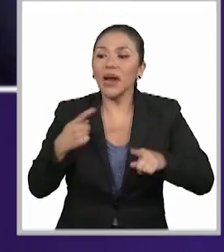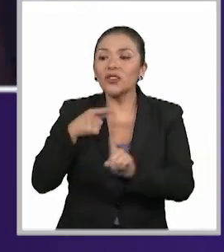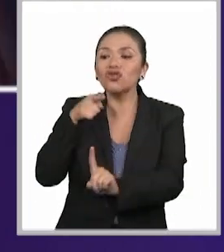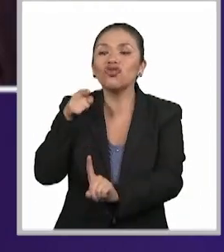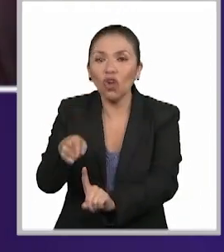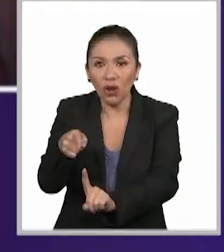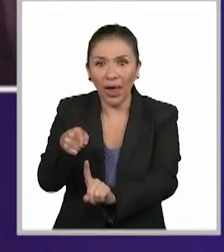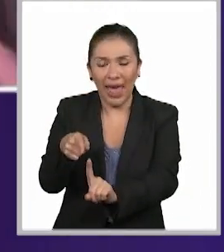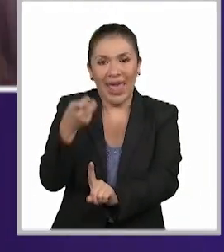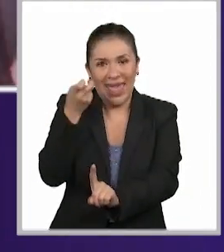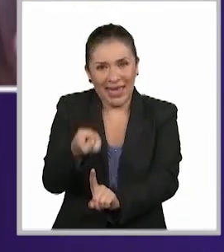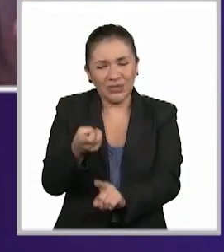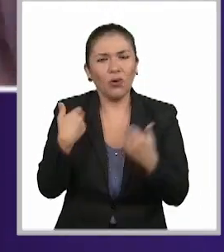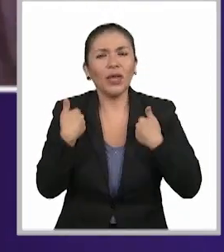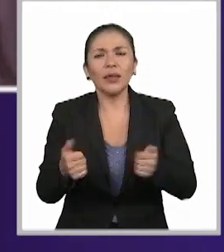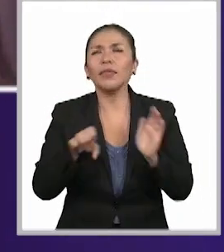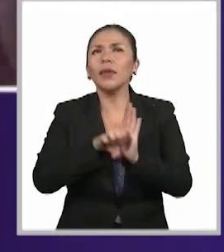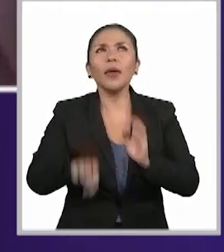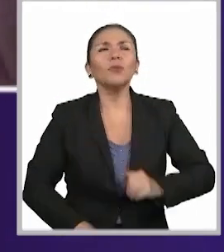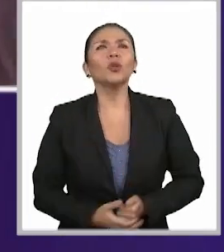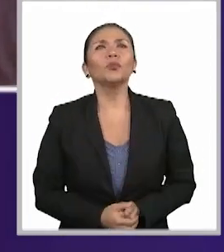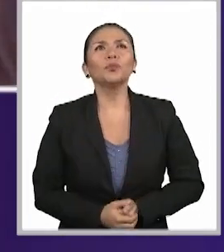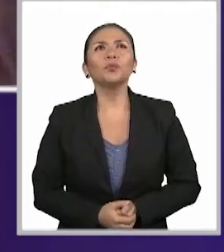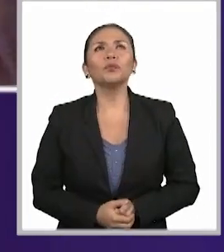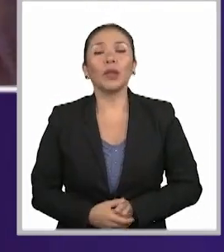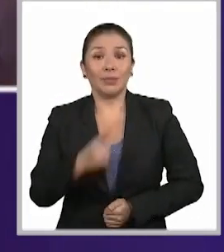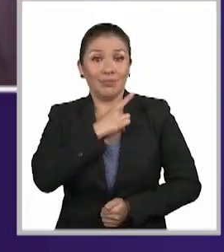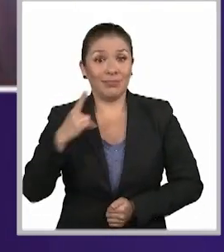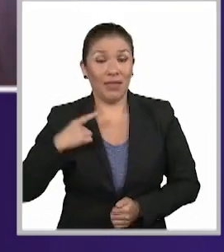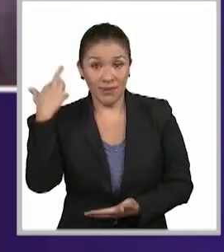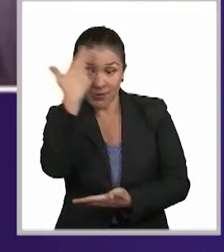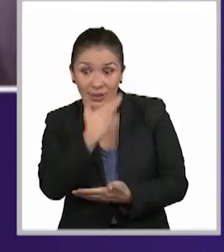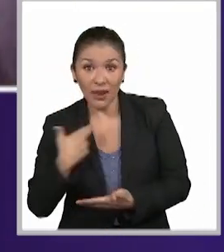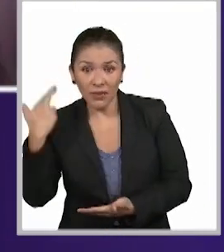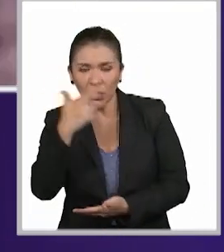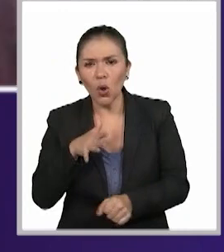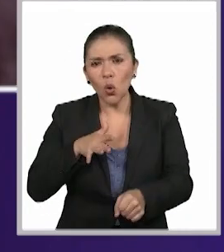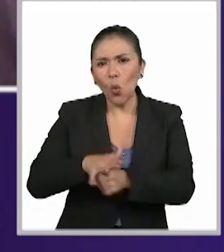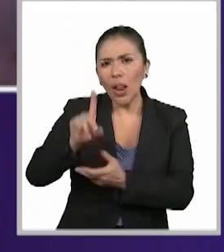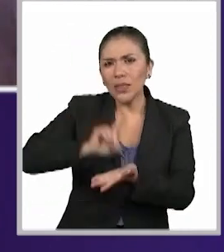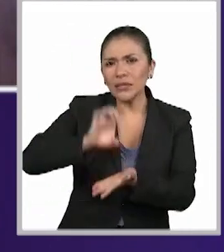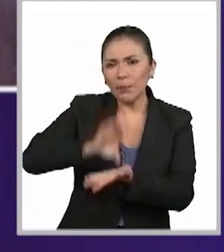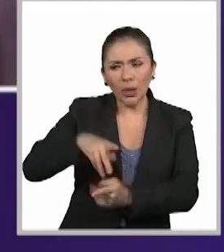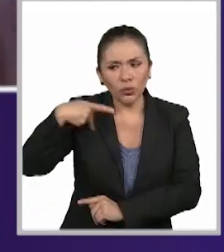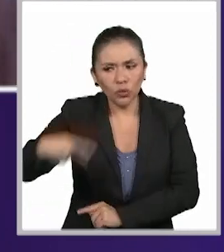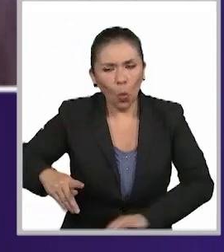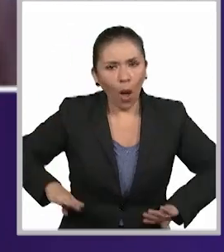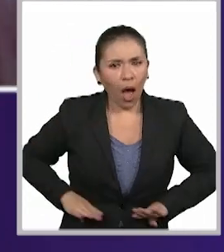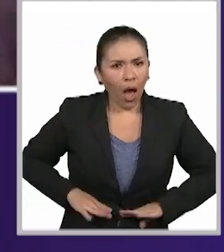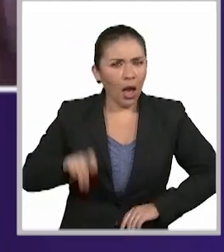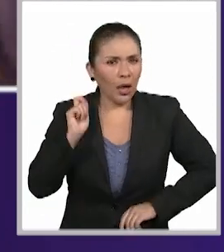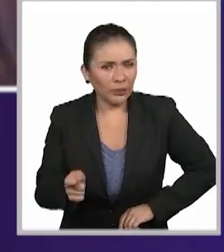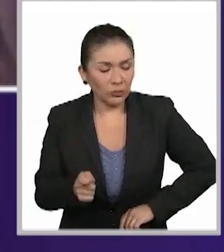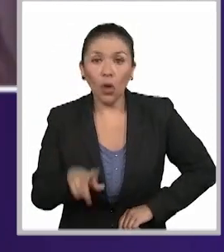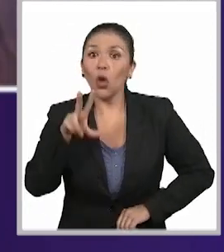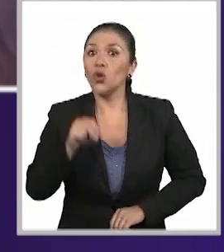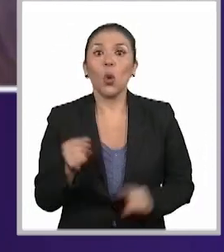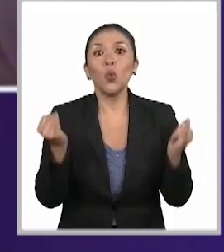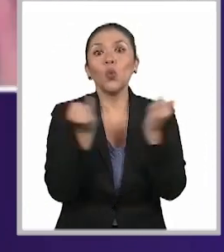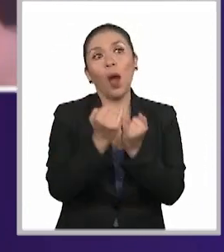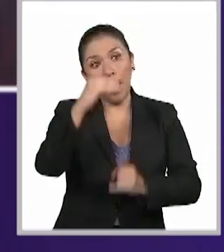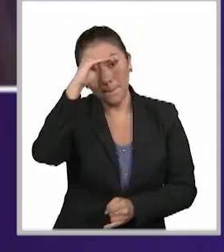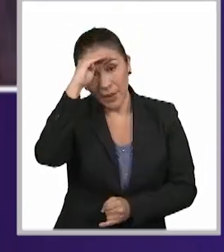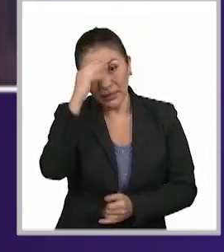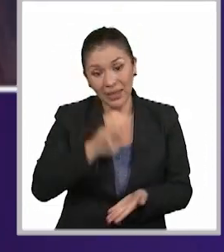específico y, por lo tanto, se entiende que, por ejemplo, tendríamos que revisar incluso qué discapacidad presenta la persona. No se va a